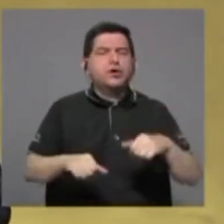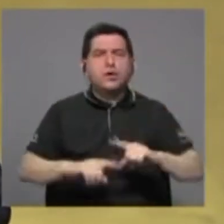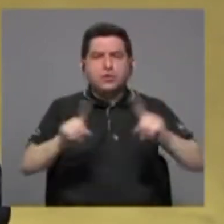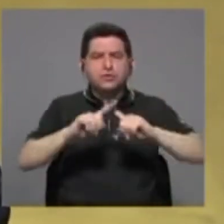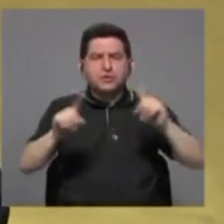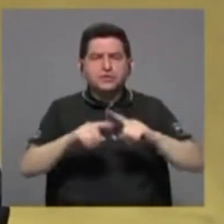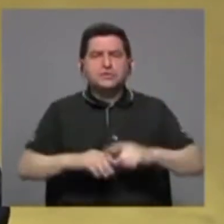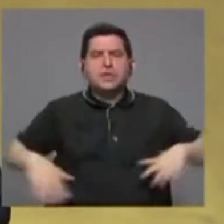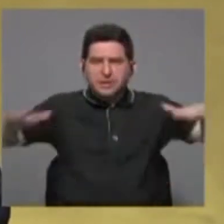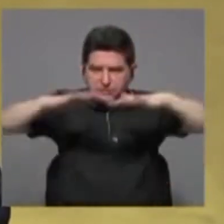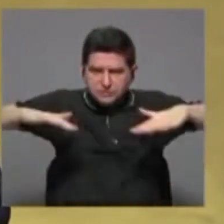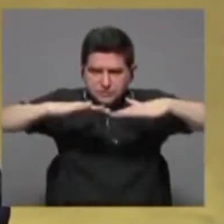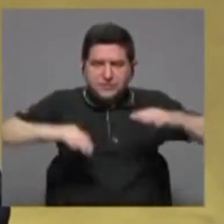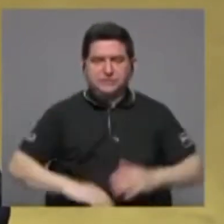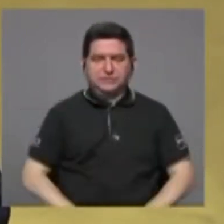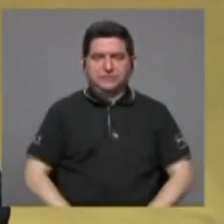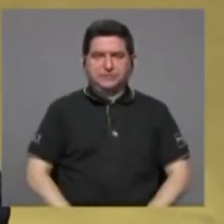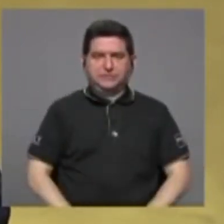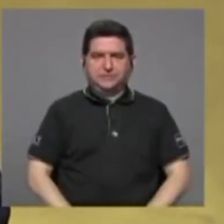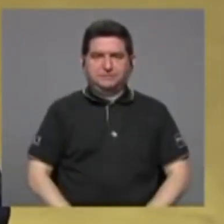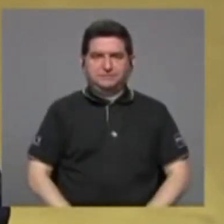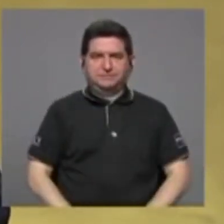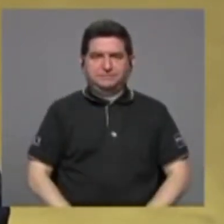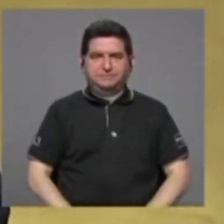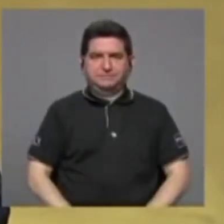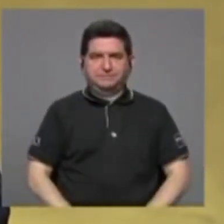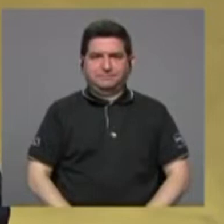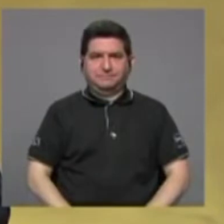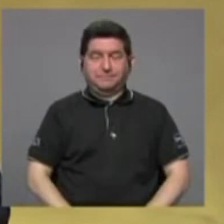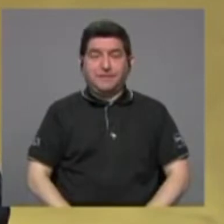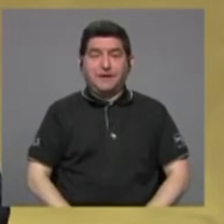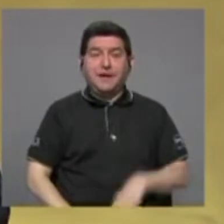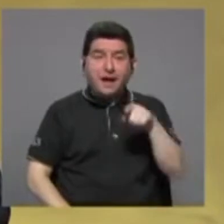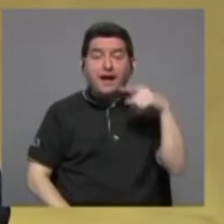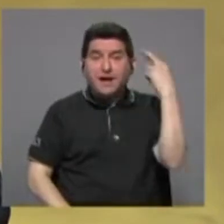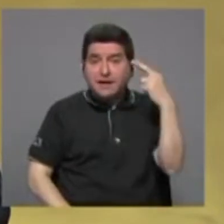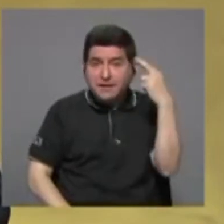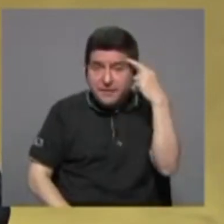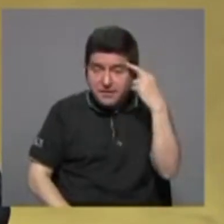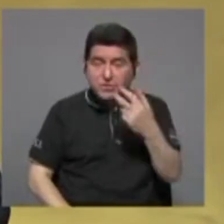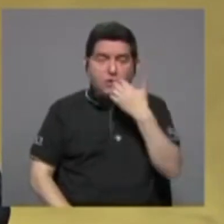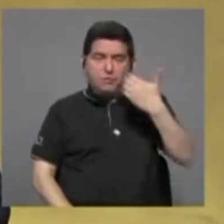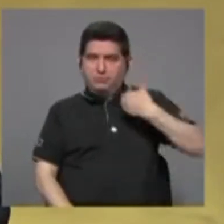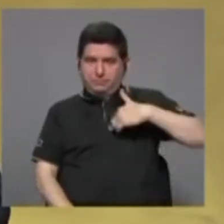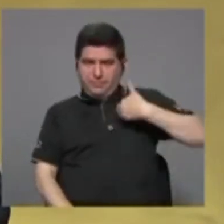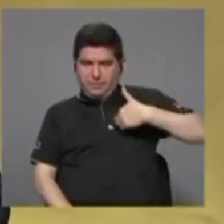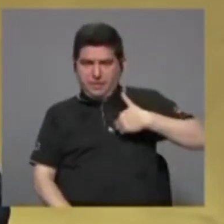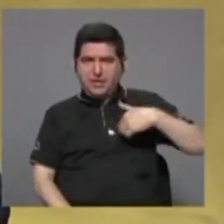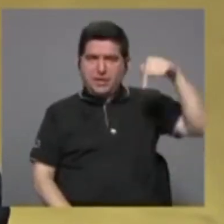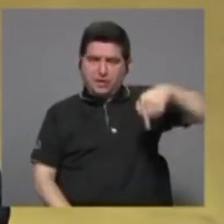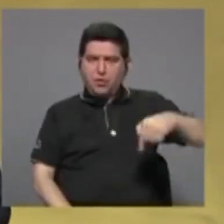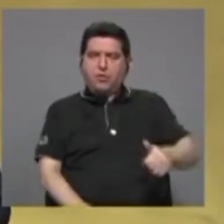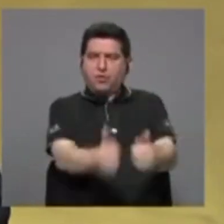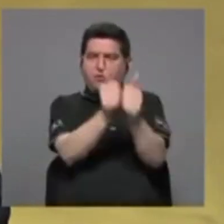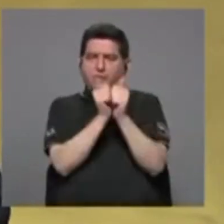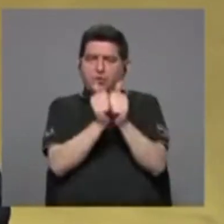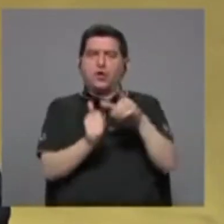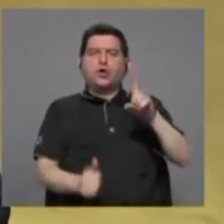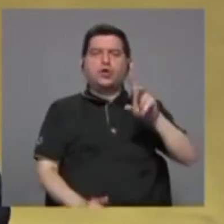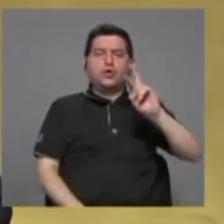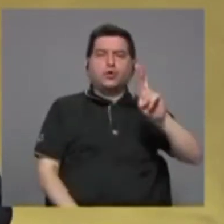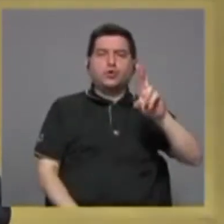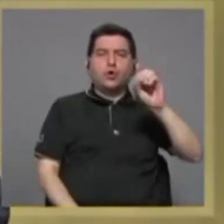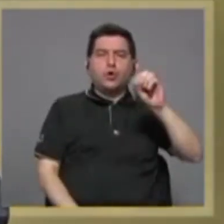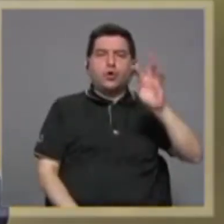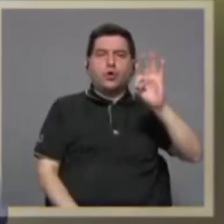para este evento tenemos el privilegio de tener con nosotros al doctor Otero